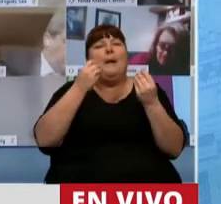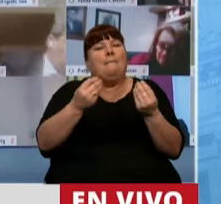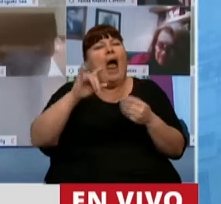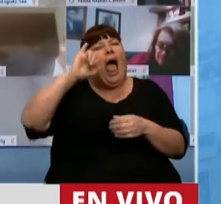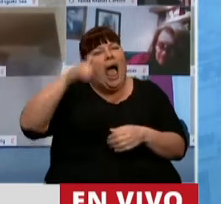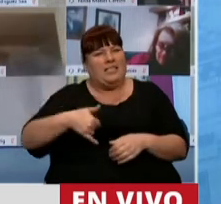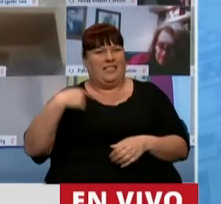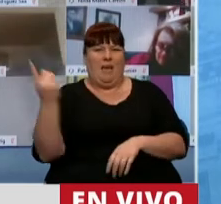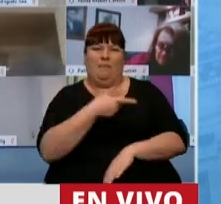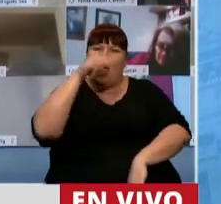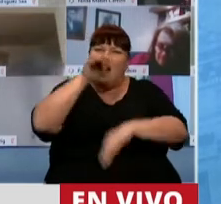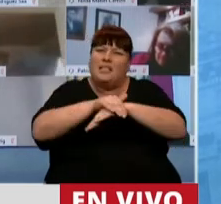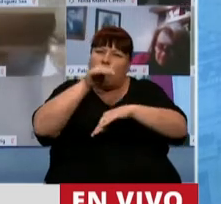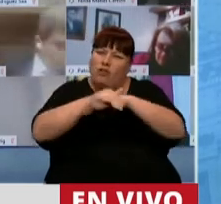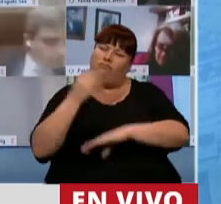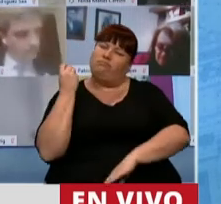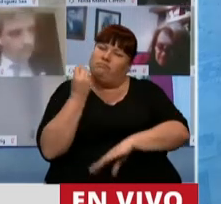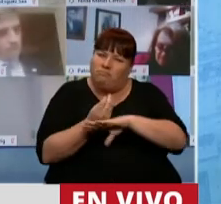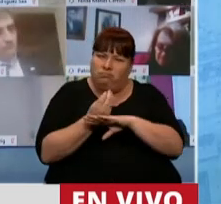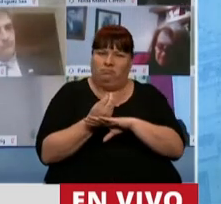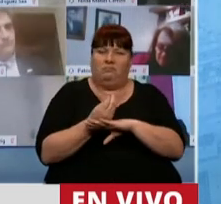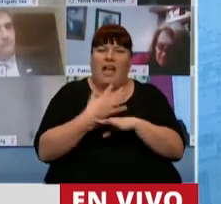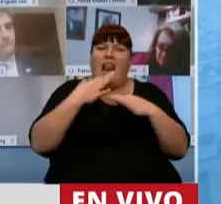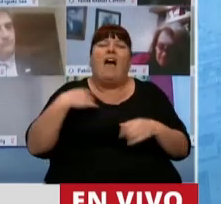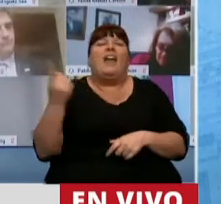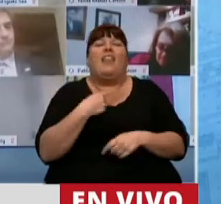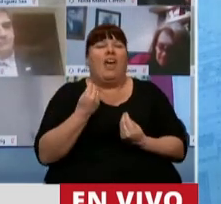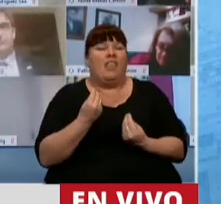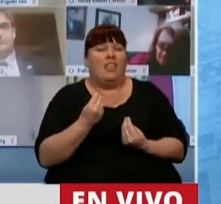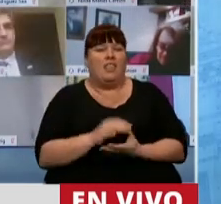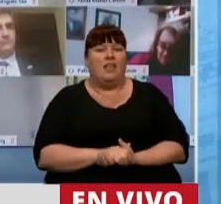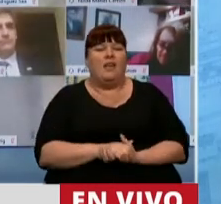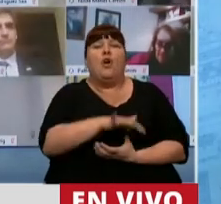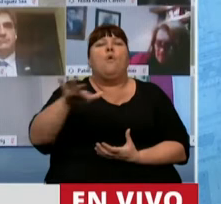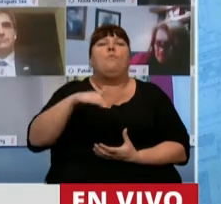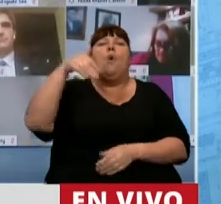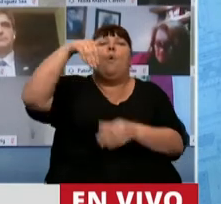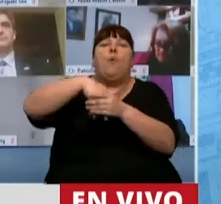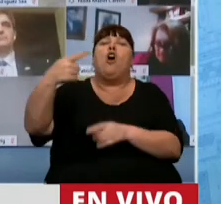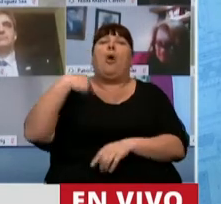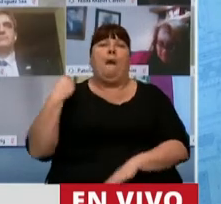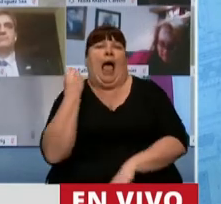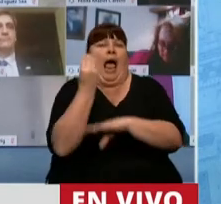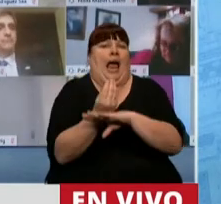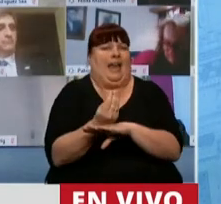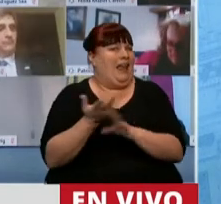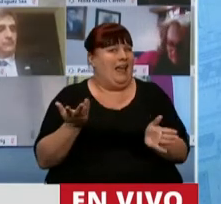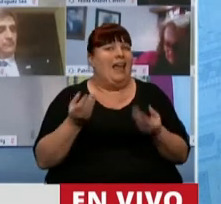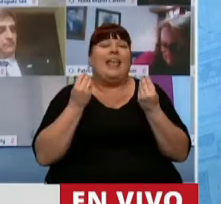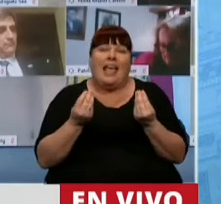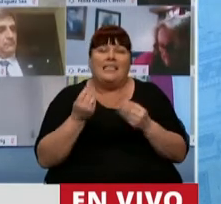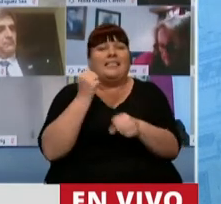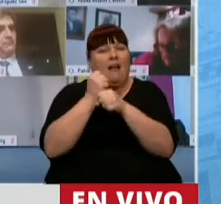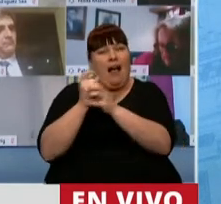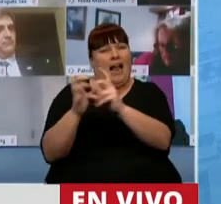asumamos con la responsabilidad lo que realmente el pueblo nos ha encomendado. Que es